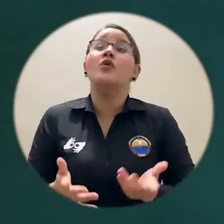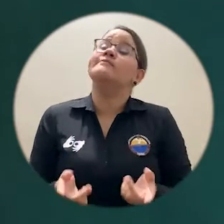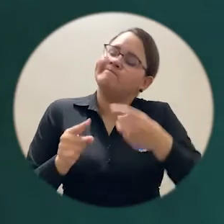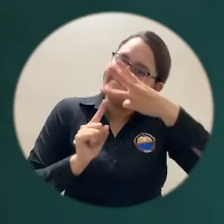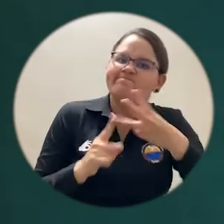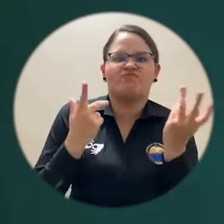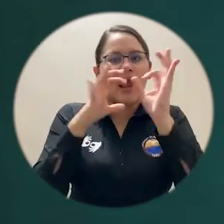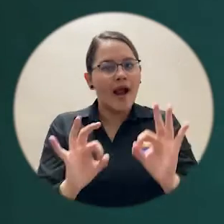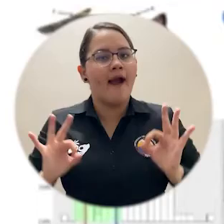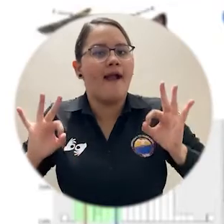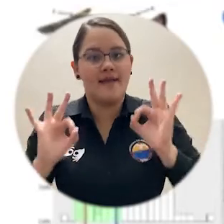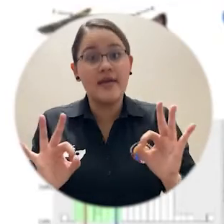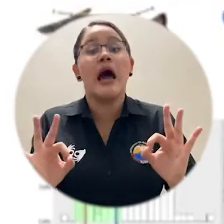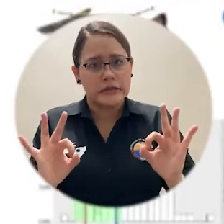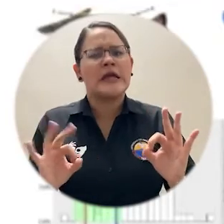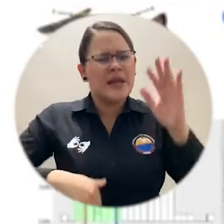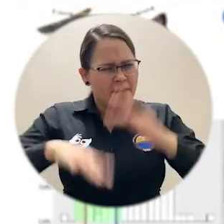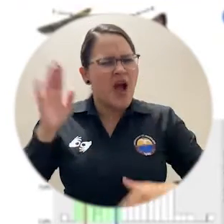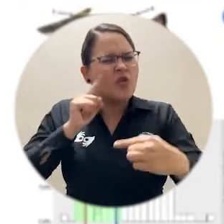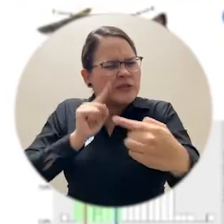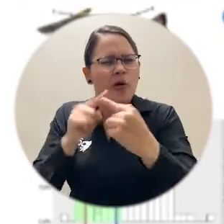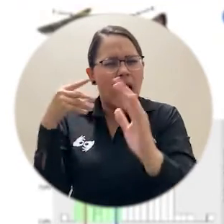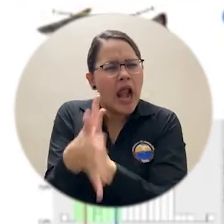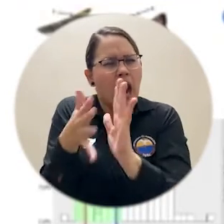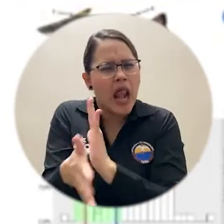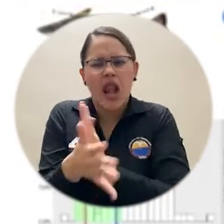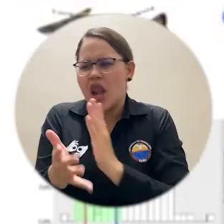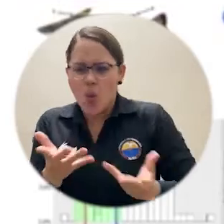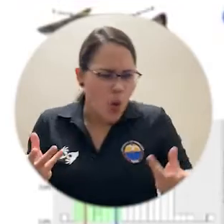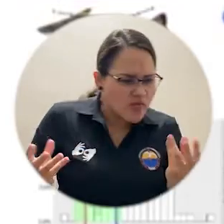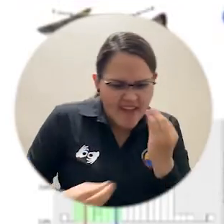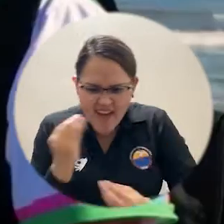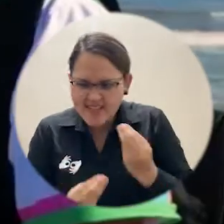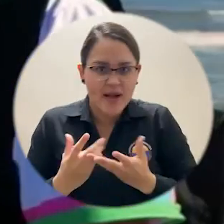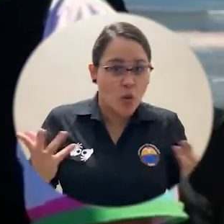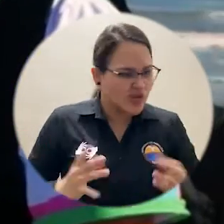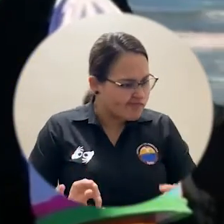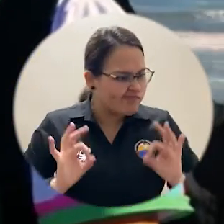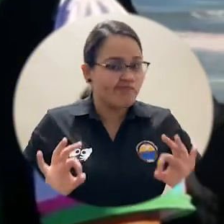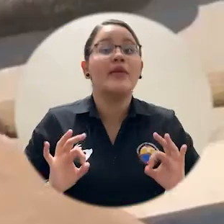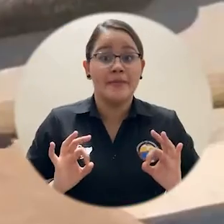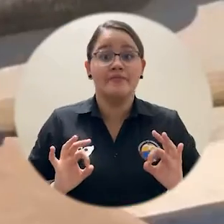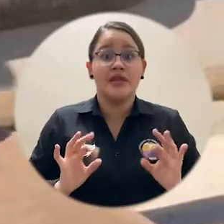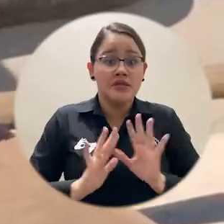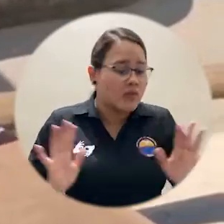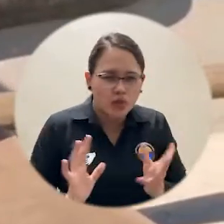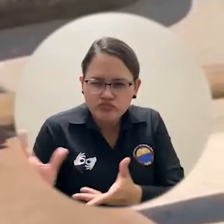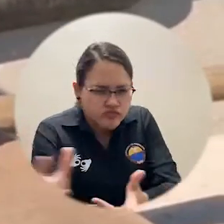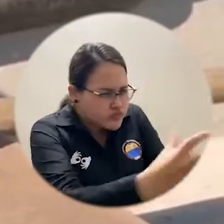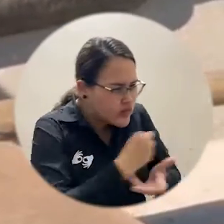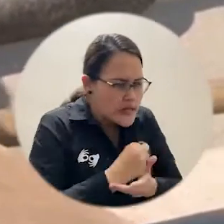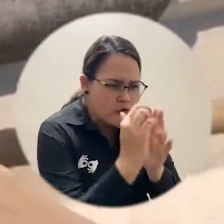Cada vez estamos fortaleciendo más la trazabilidad, el seguimiento para mejorar la calidad de la información y por último la difusión de la información.